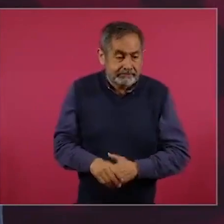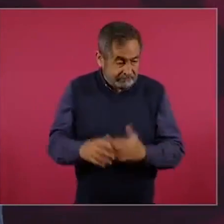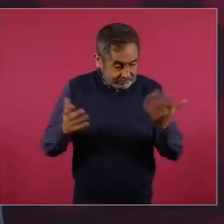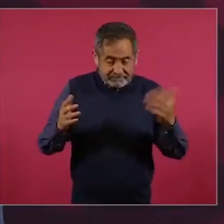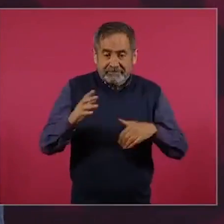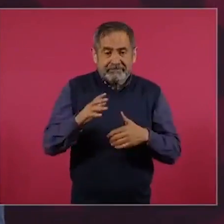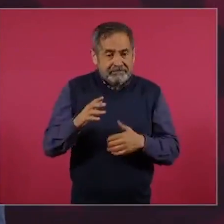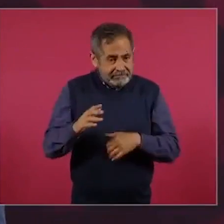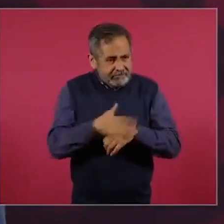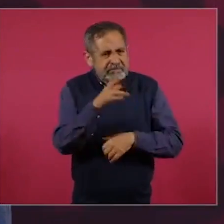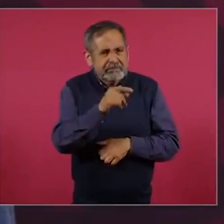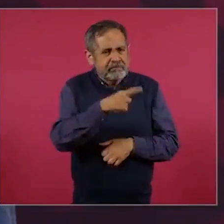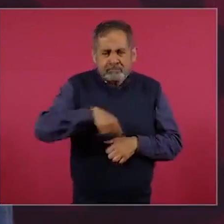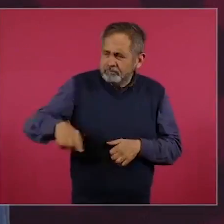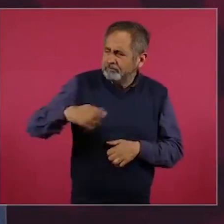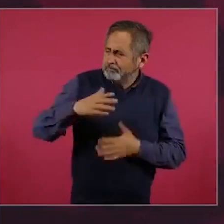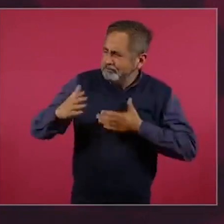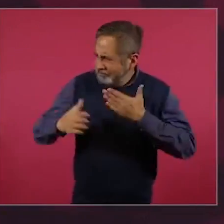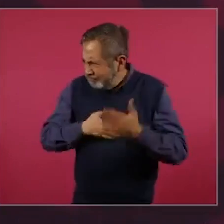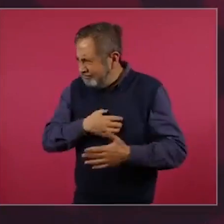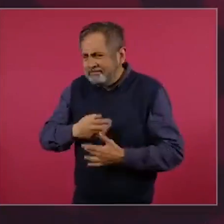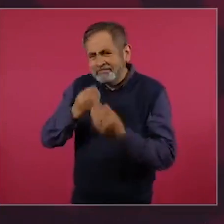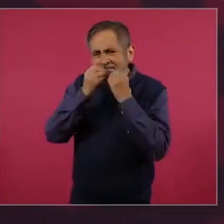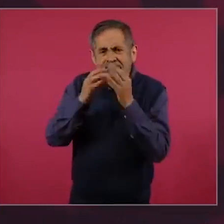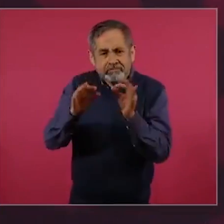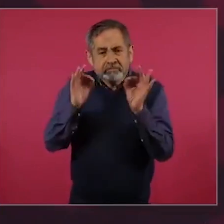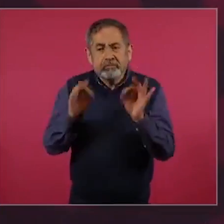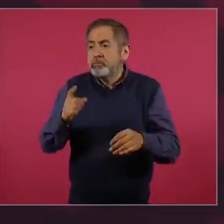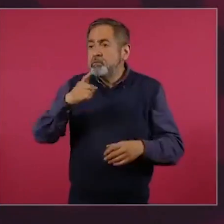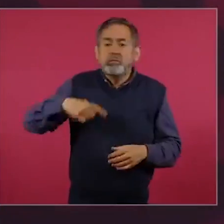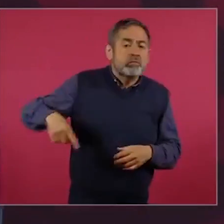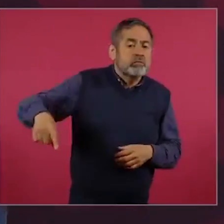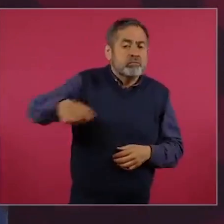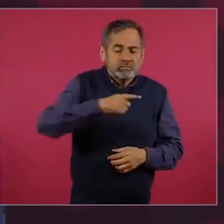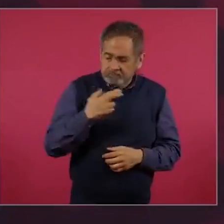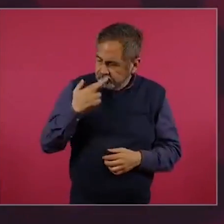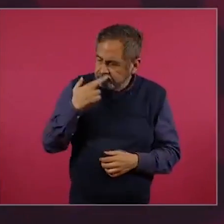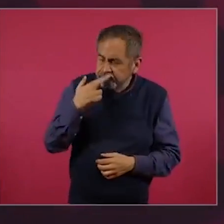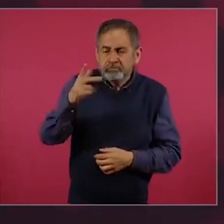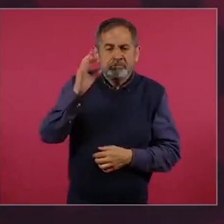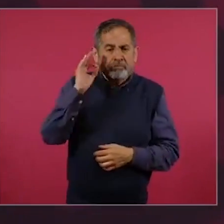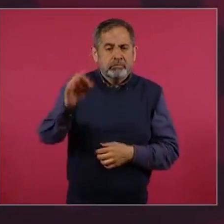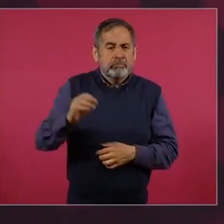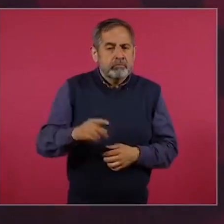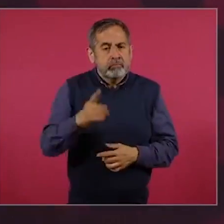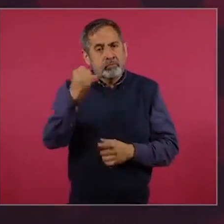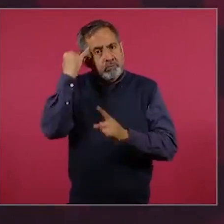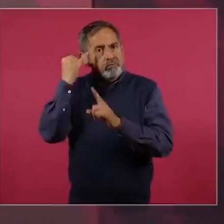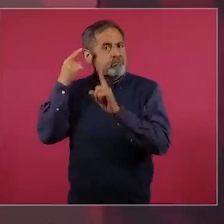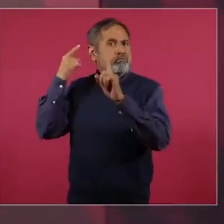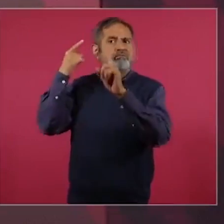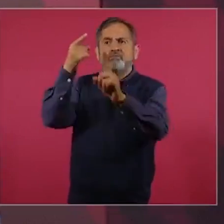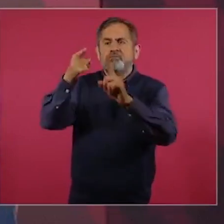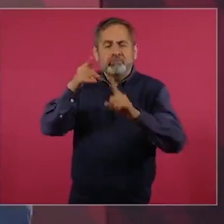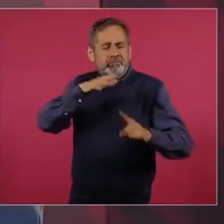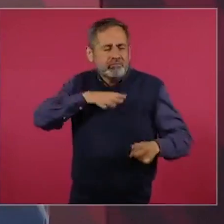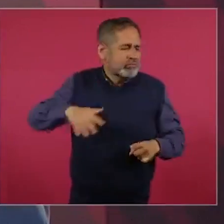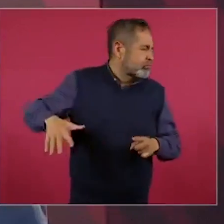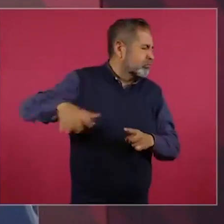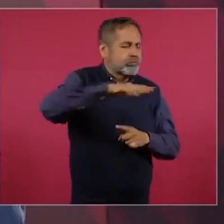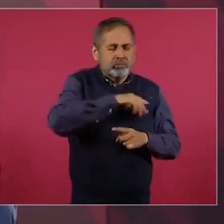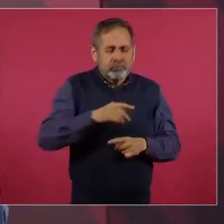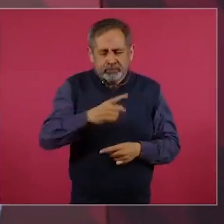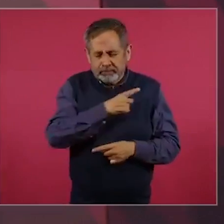que como nunca estamos llevando a la práctica ese principio universal, humanista,